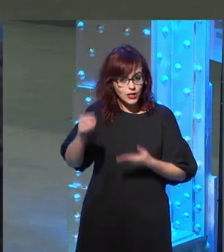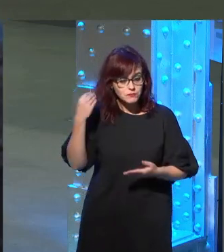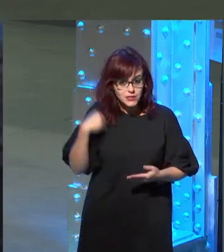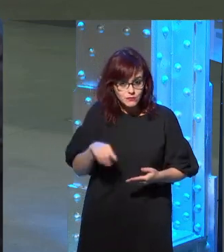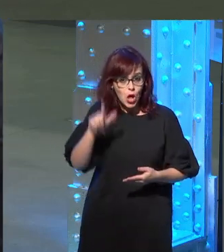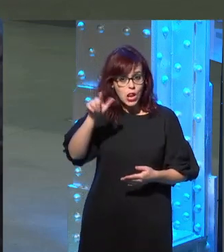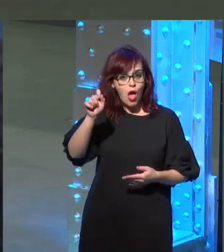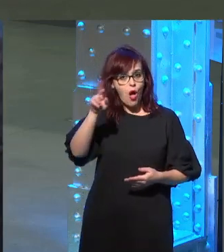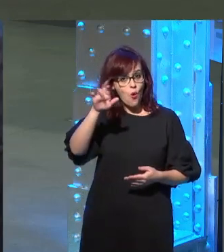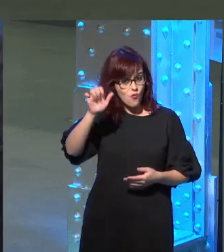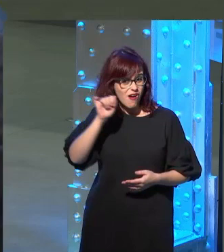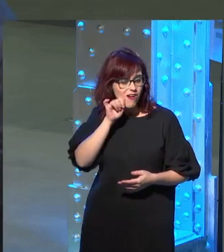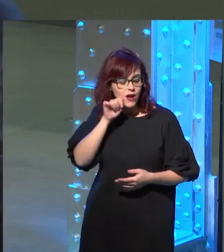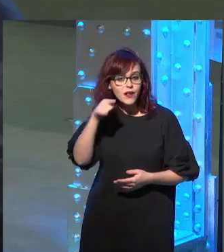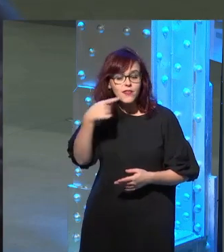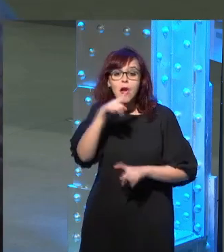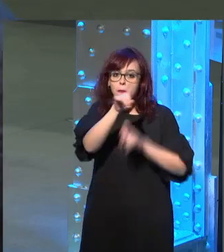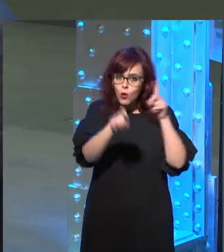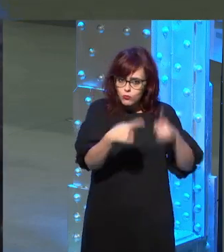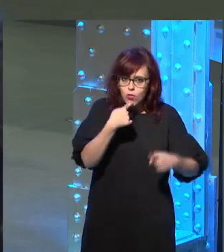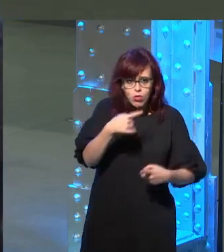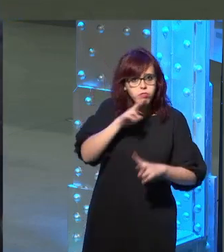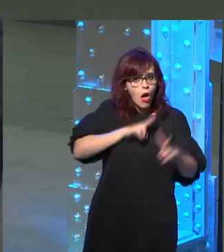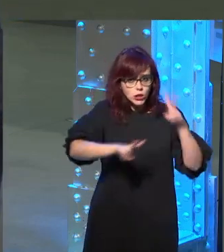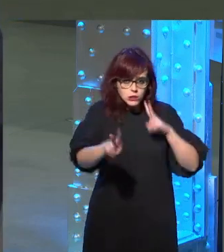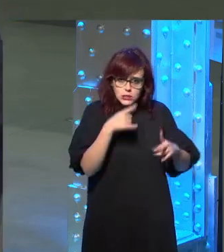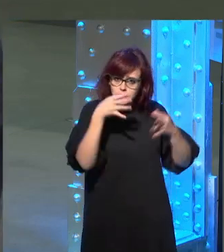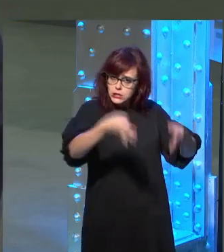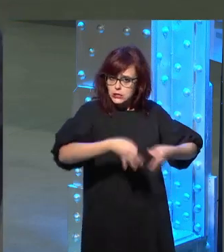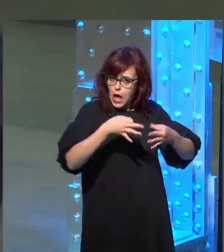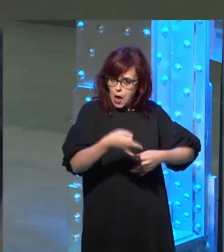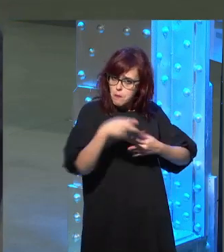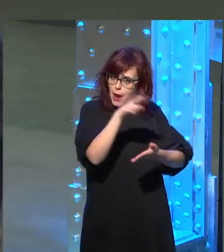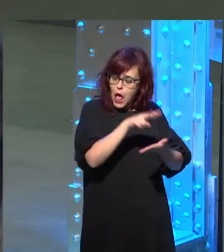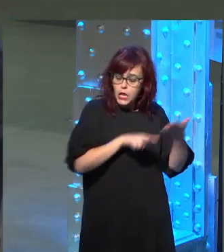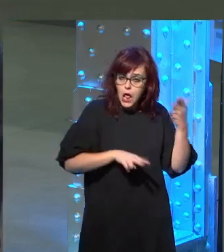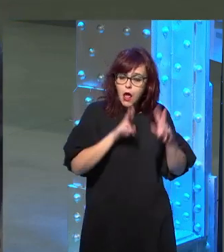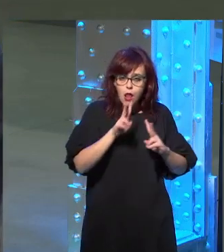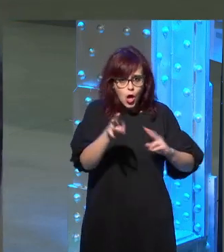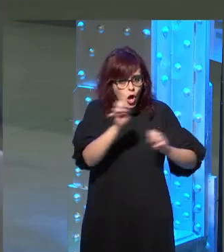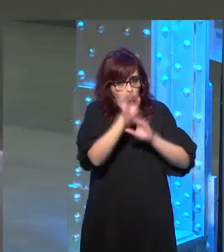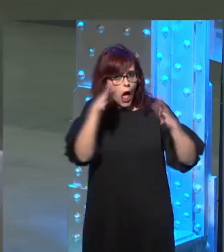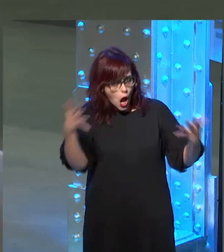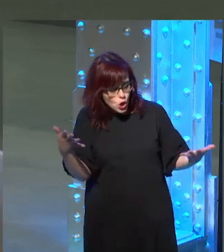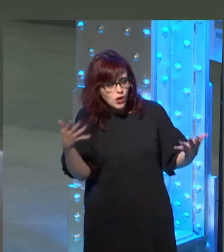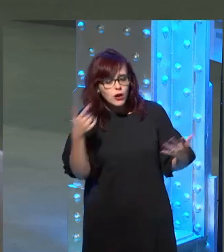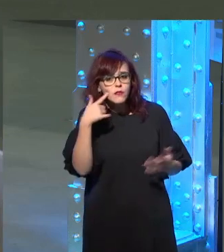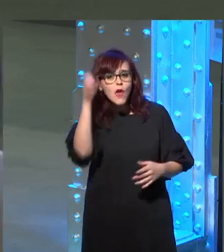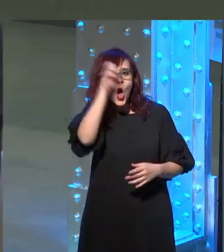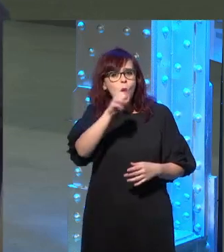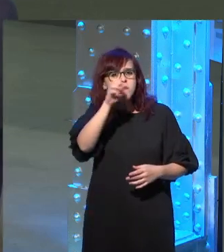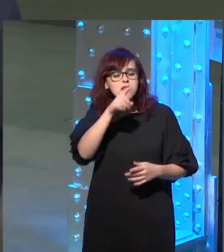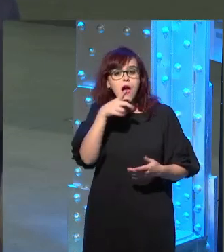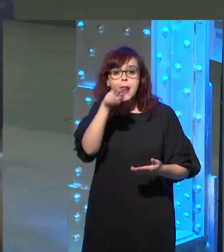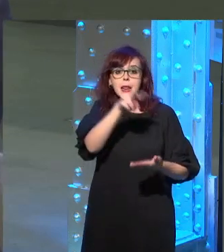le hace la pregunta y ella dice me bien sûr claro que me releo siempre me releo y los dice ¿y qué opina usted cuando se